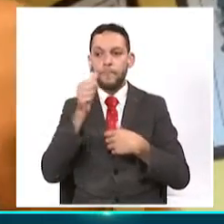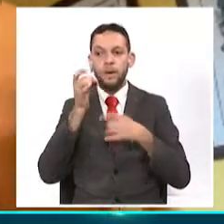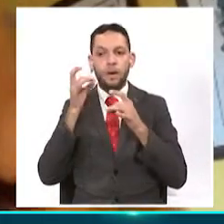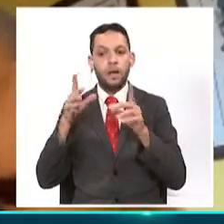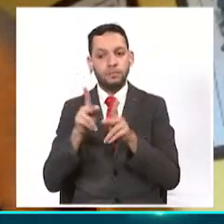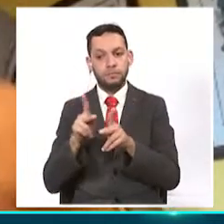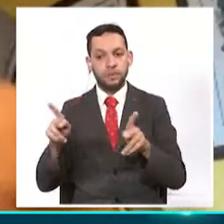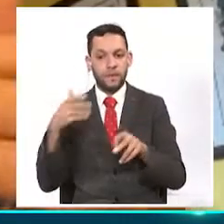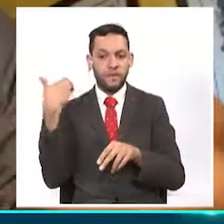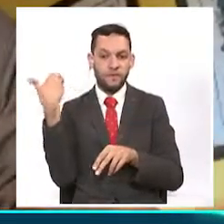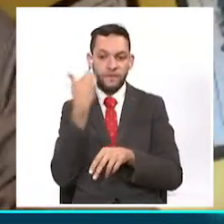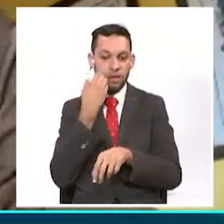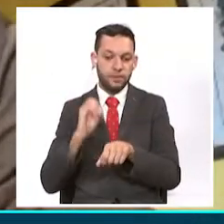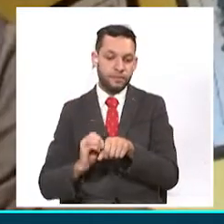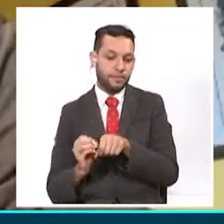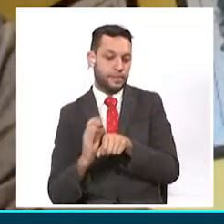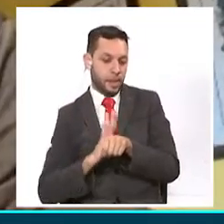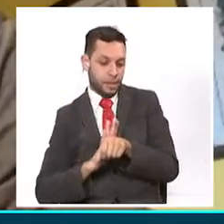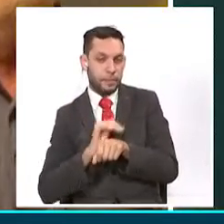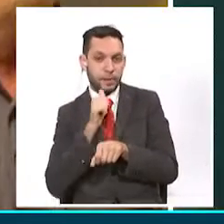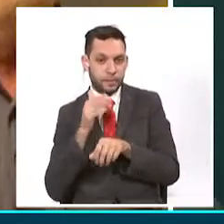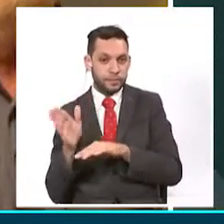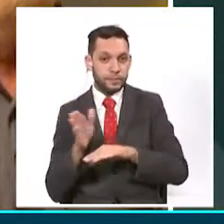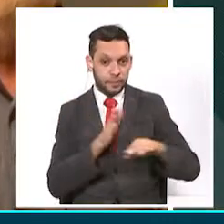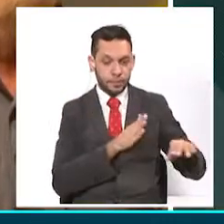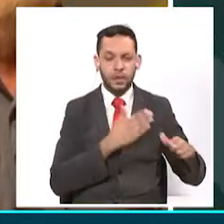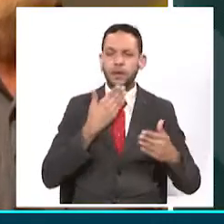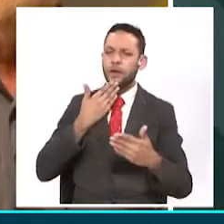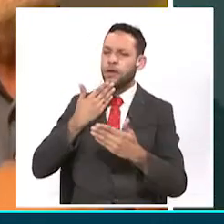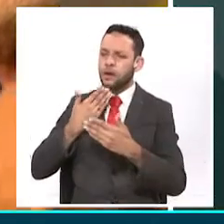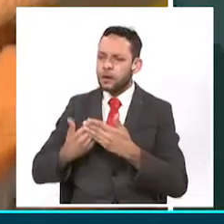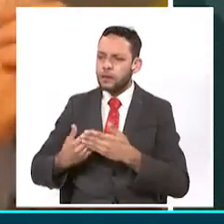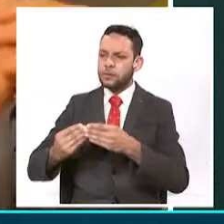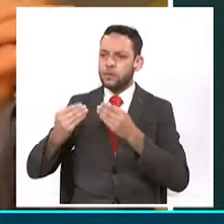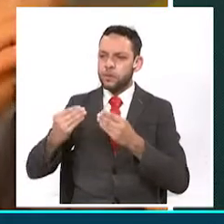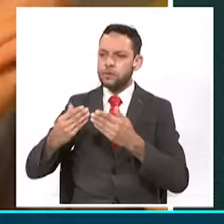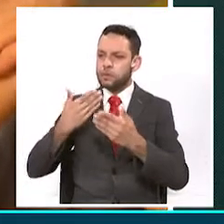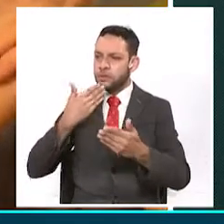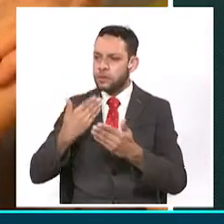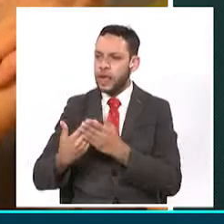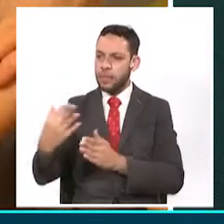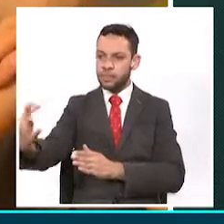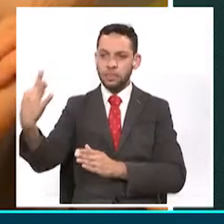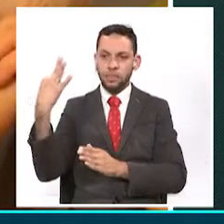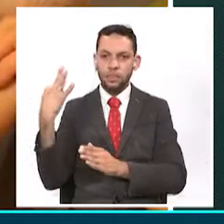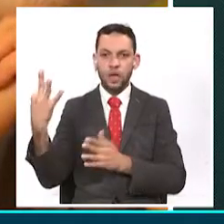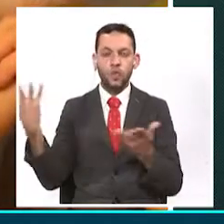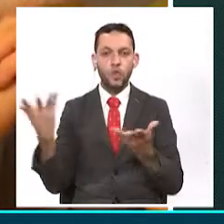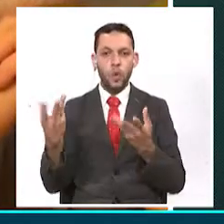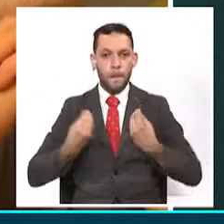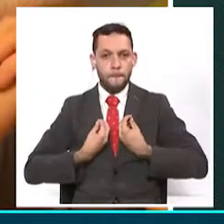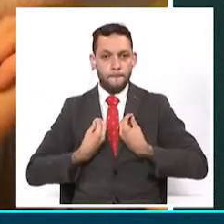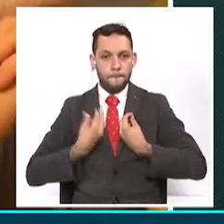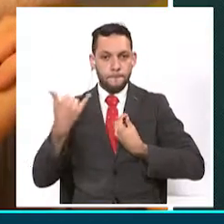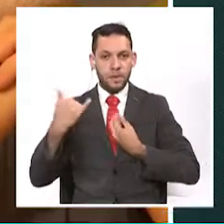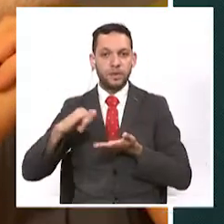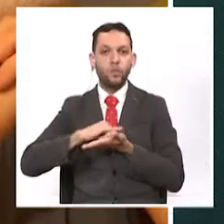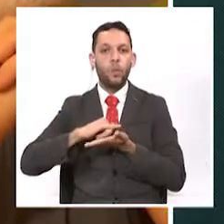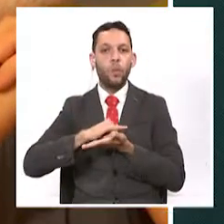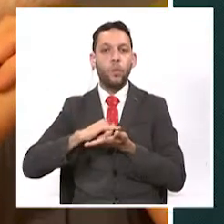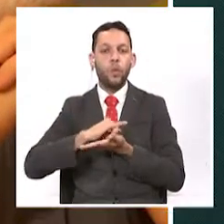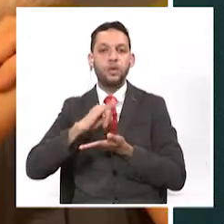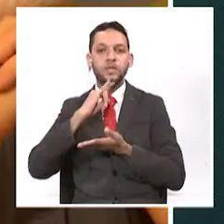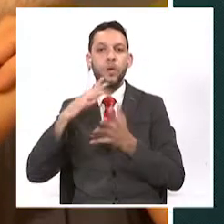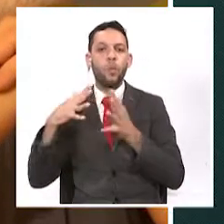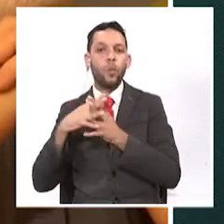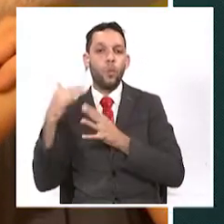Cuidemos nada de paseo, nada de eso. Muy bien, don Joaquín. Muchas gracias por acompañarnos desde su residencia en Nueva York, Estados Unidos,